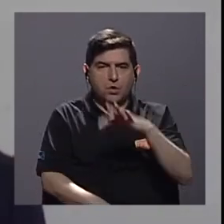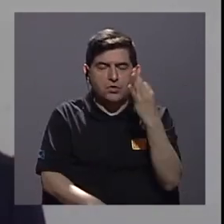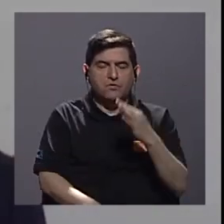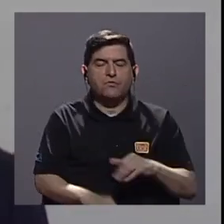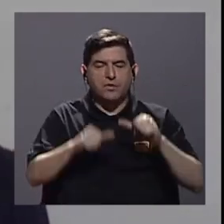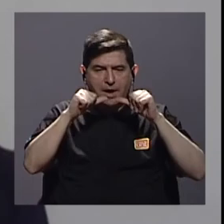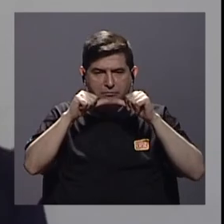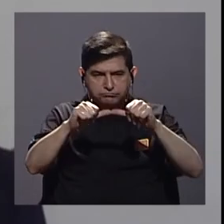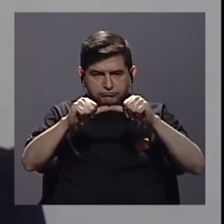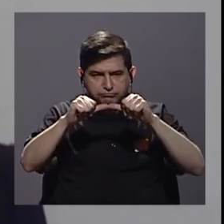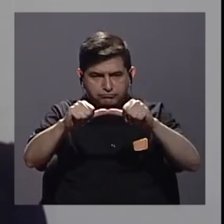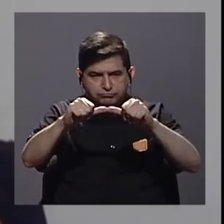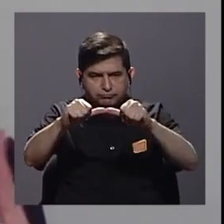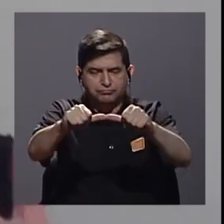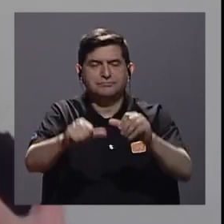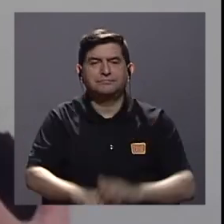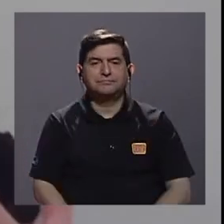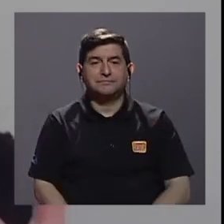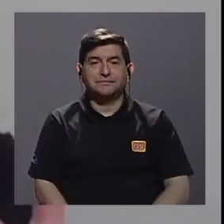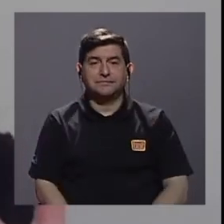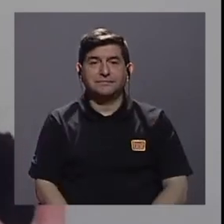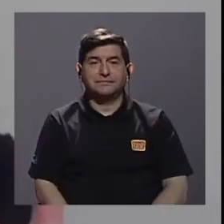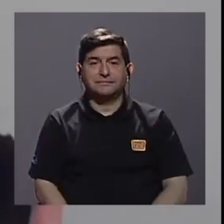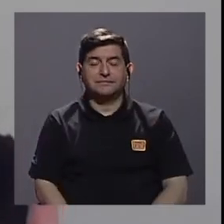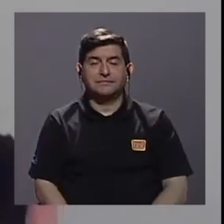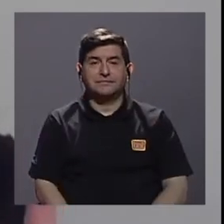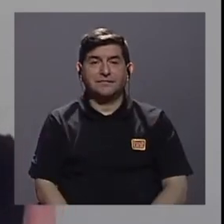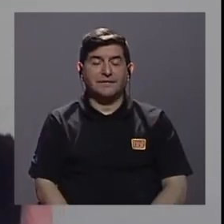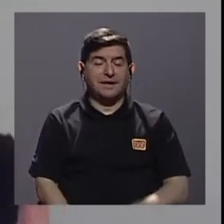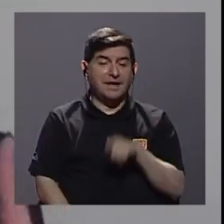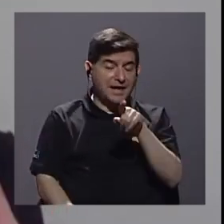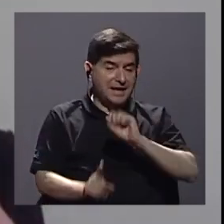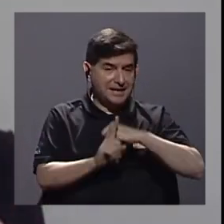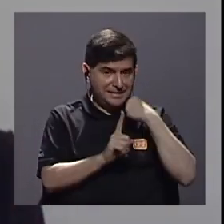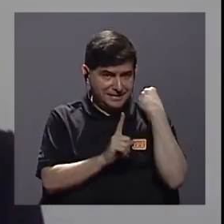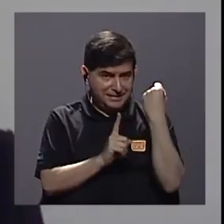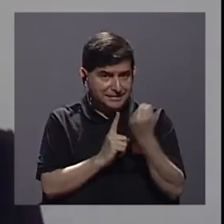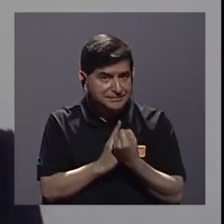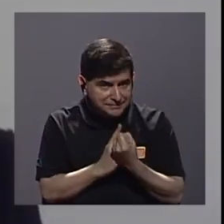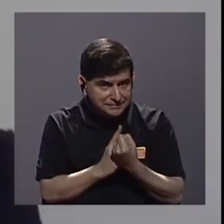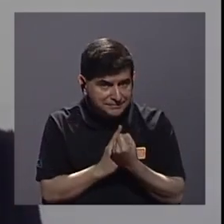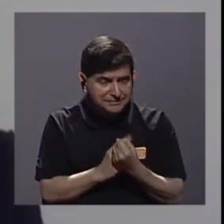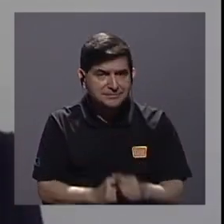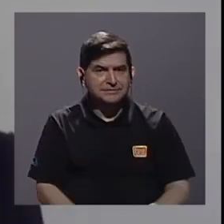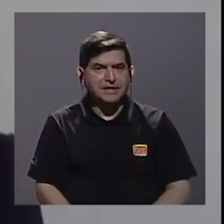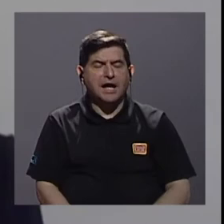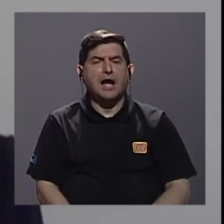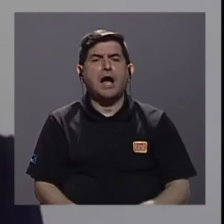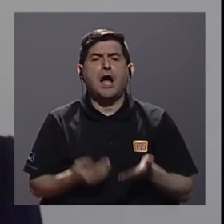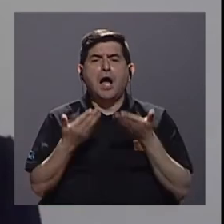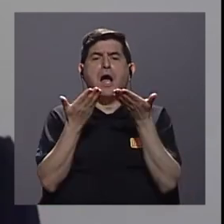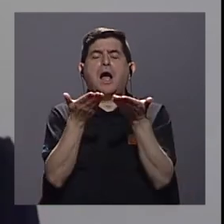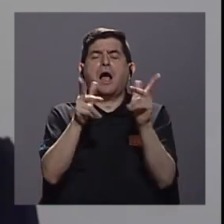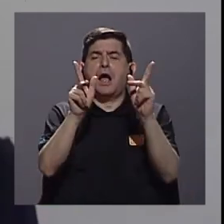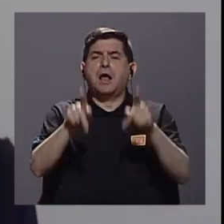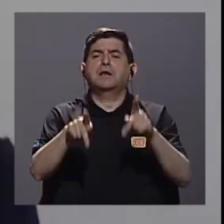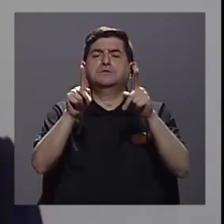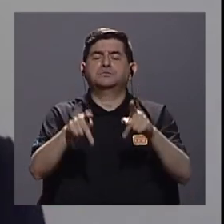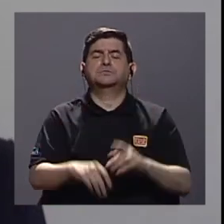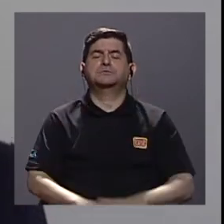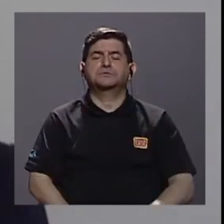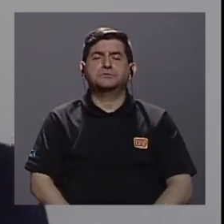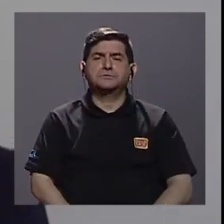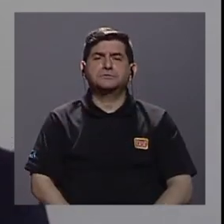periódica. Y aquí se, digamos, se pone a disposición del ciudadano,